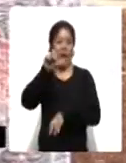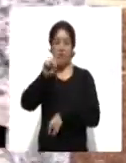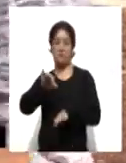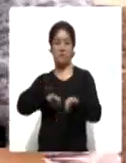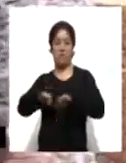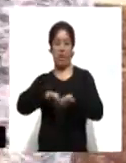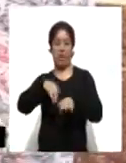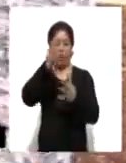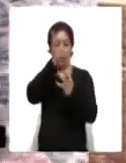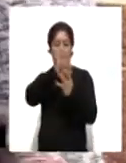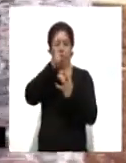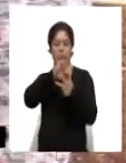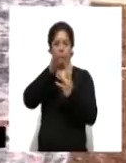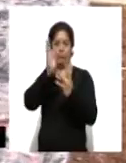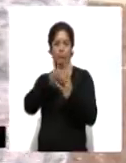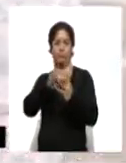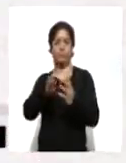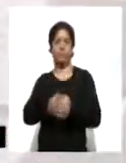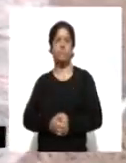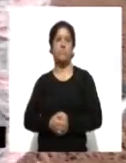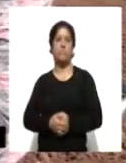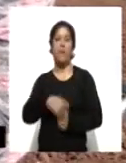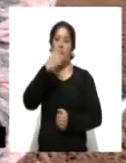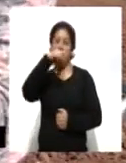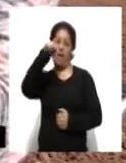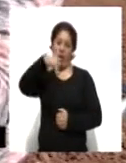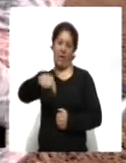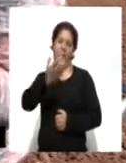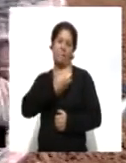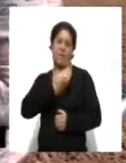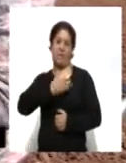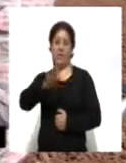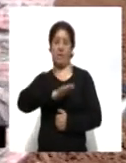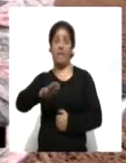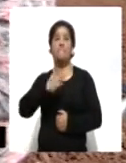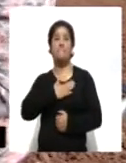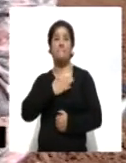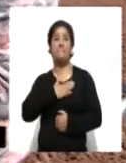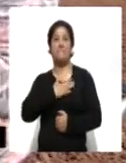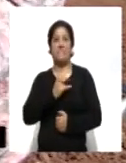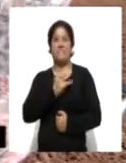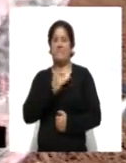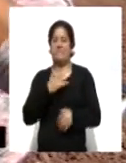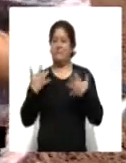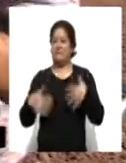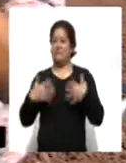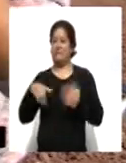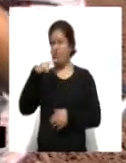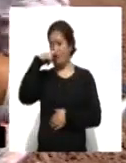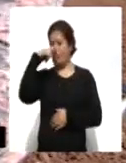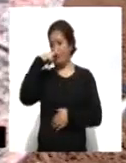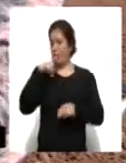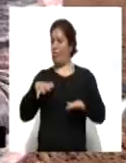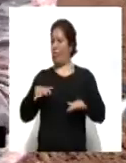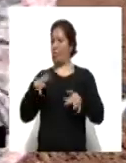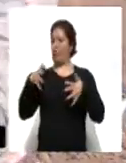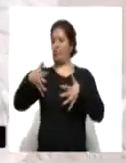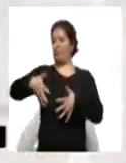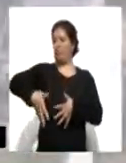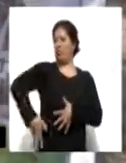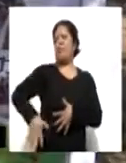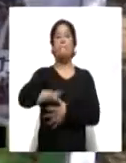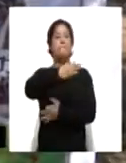nuestro trabajo para nuestro parque. Pues para nosotros es un gran orgullo para toda la comunidad.